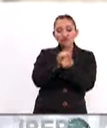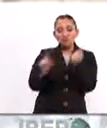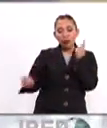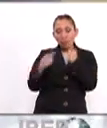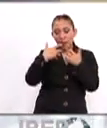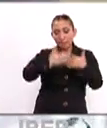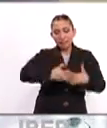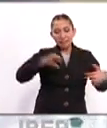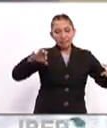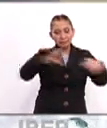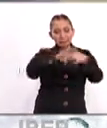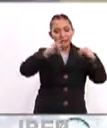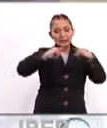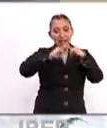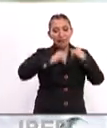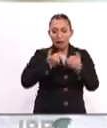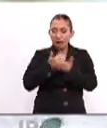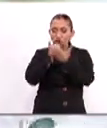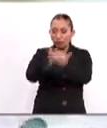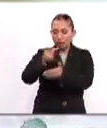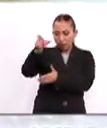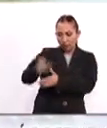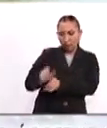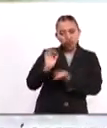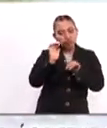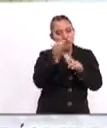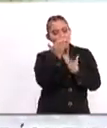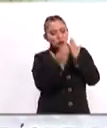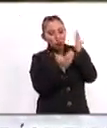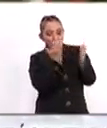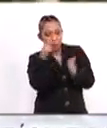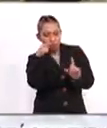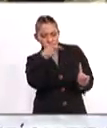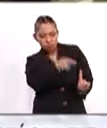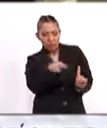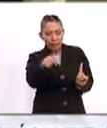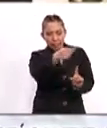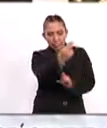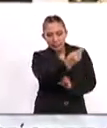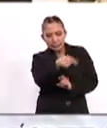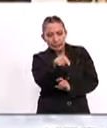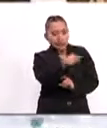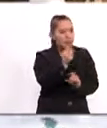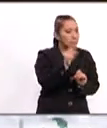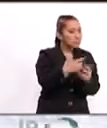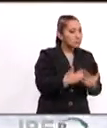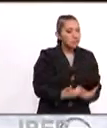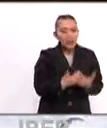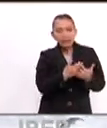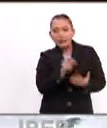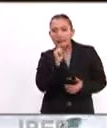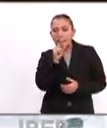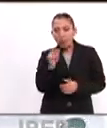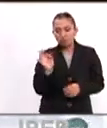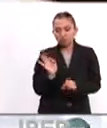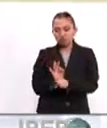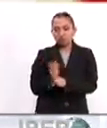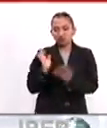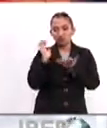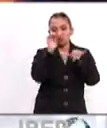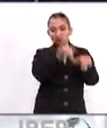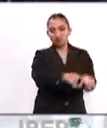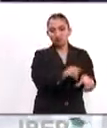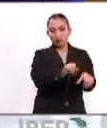con empresas e instituciones que permite perfilar su oferta educativa, enfocándose en la necesidad de las mismas, además de garantizar la